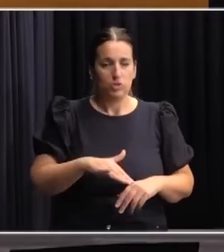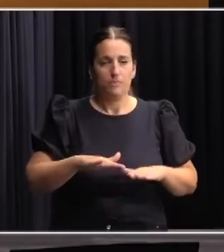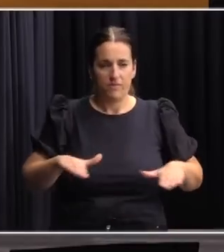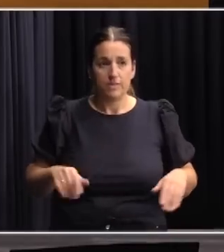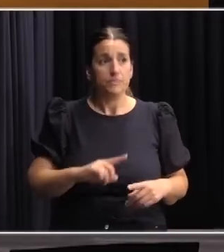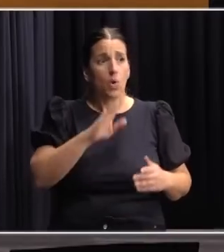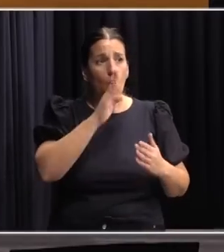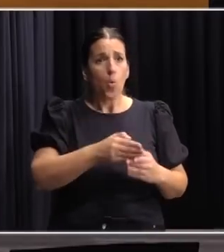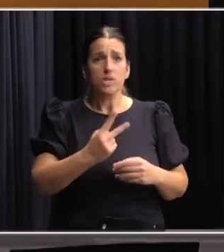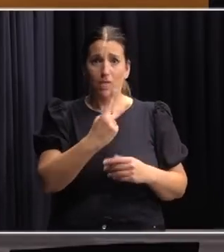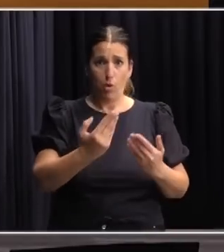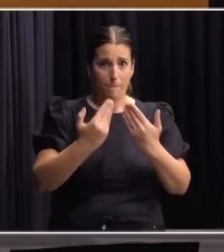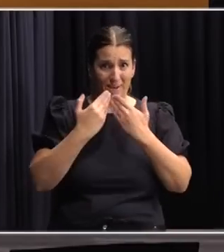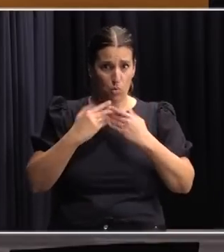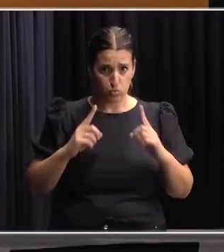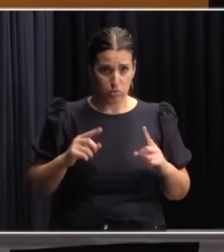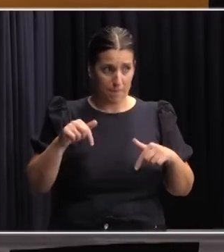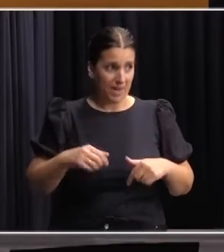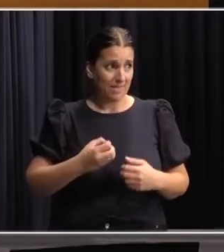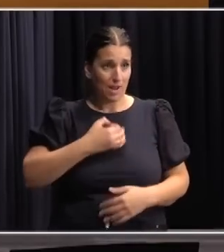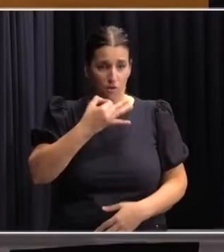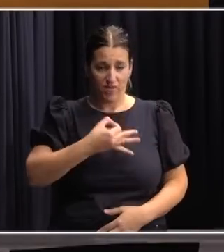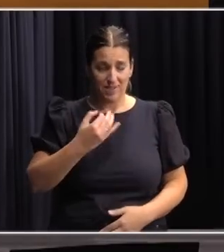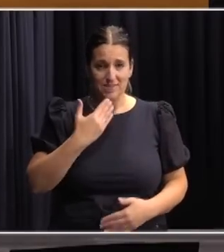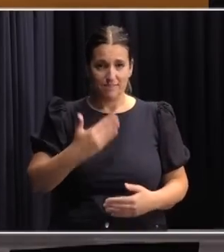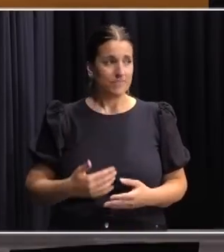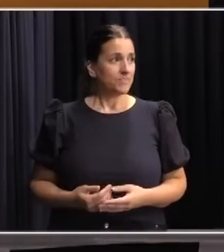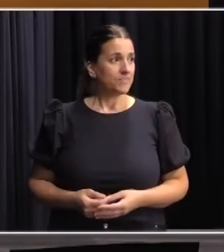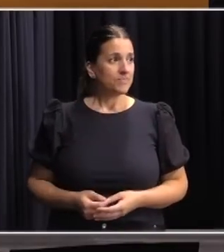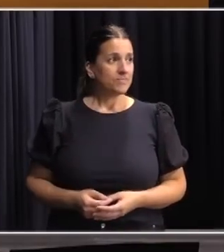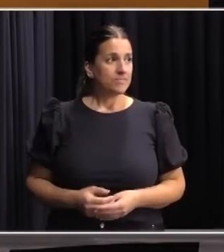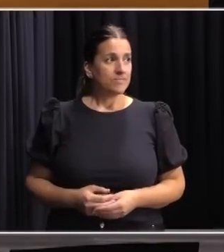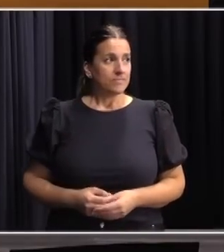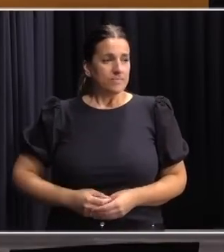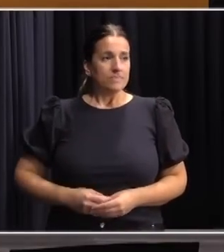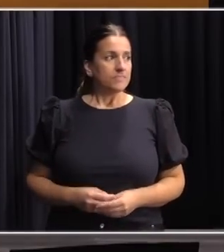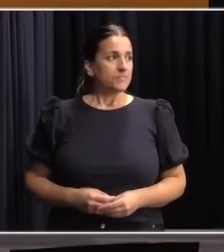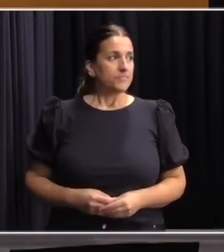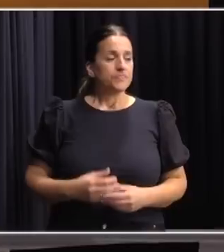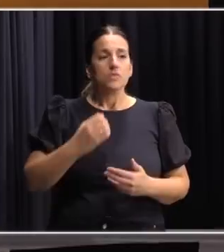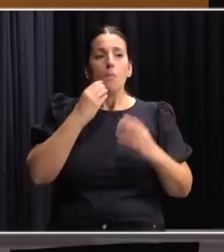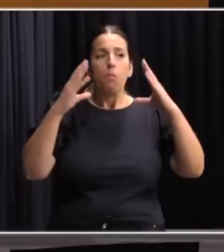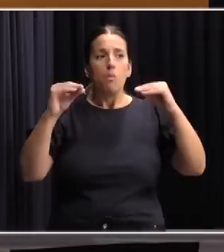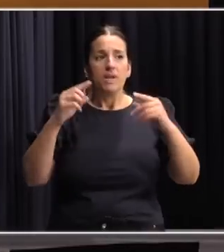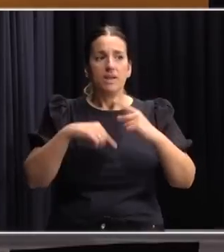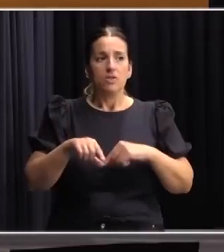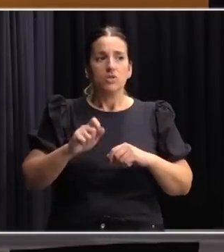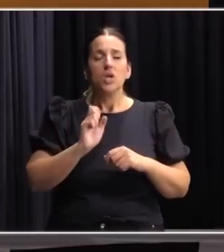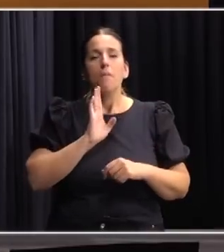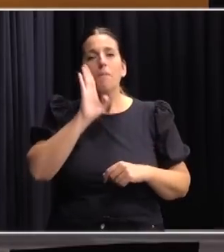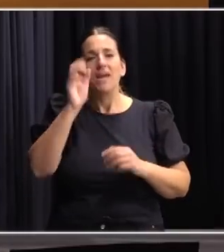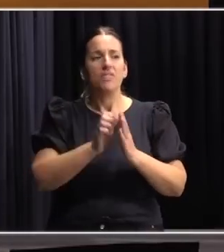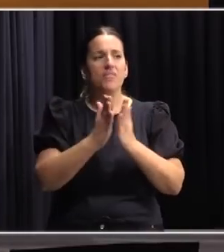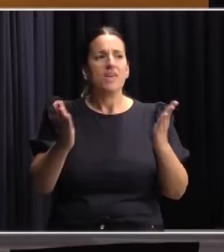recibimos las últimas dos preguntas para esta conferencia muchas gracias buenas noches Pamela Díaz del país